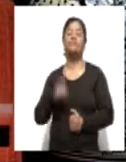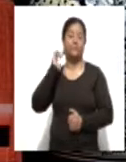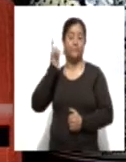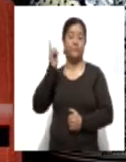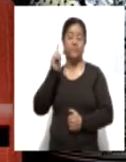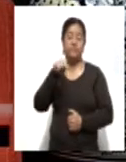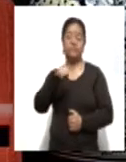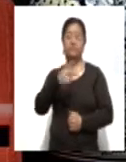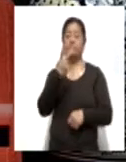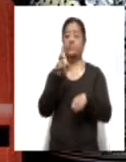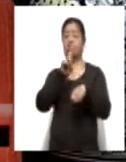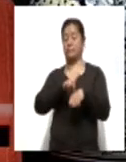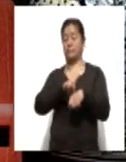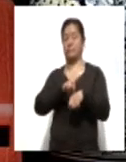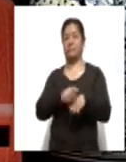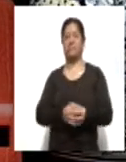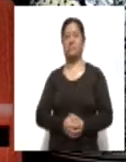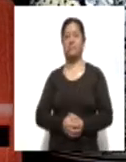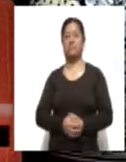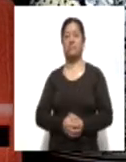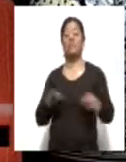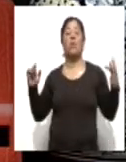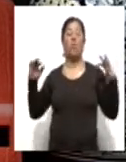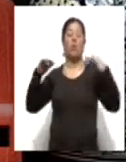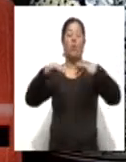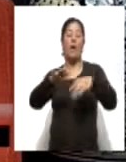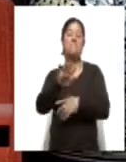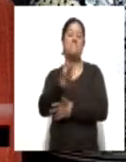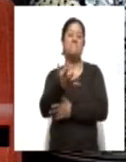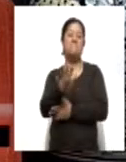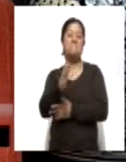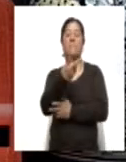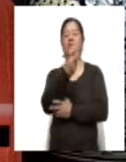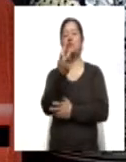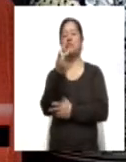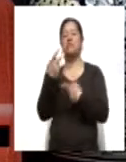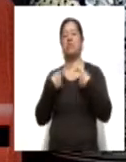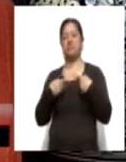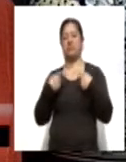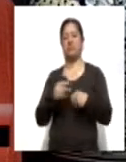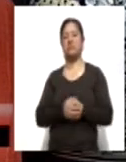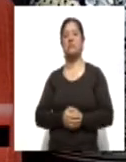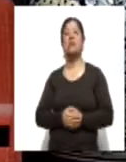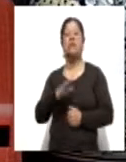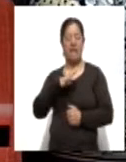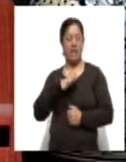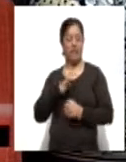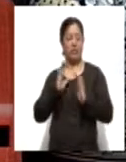estos dos días de la jornada, se acerquen aproximadamente doscientos postulantes. Ya llevamos